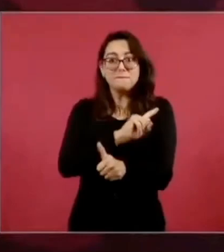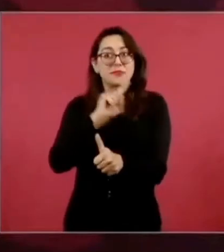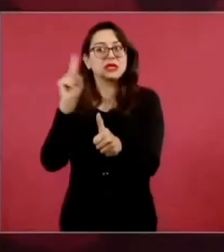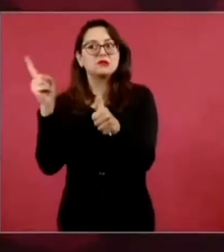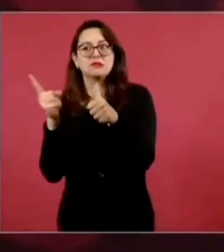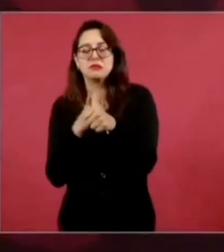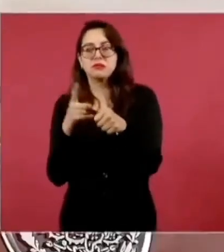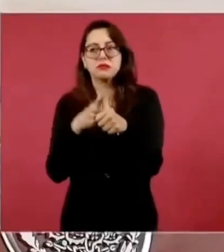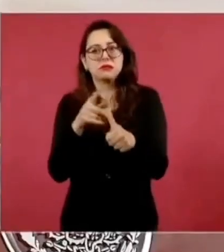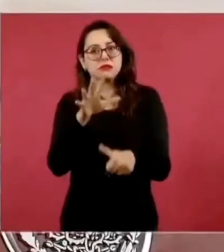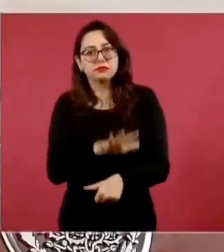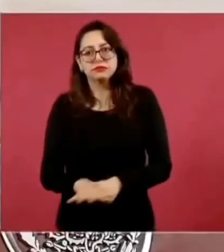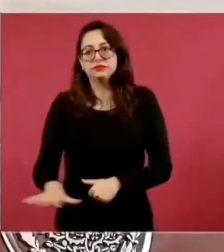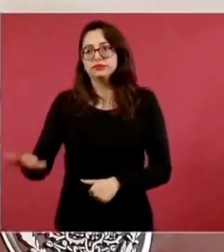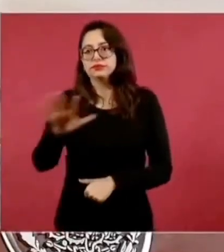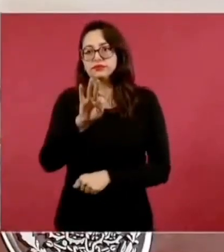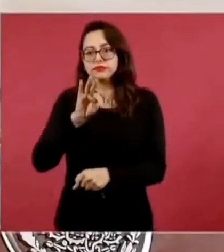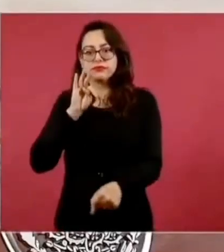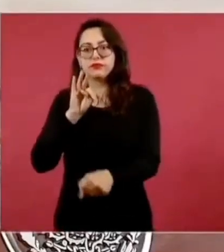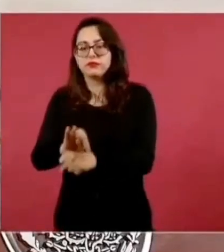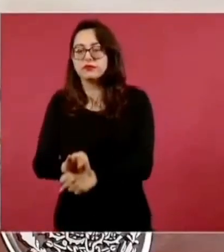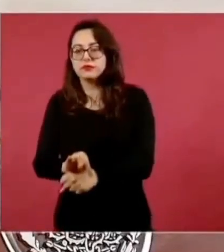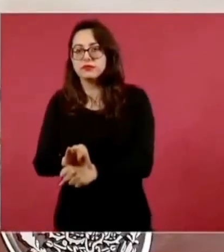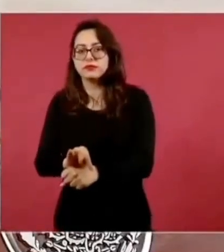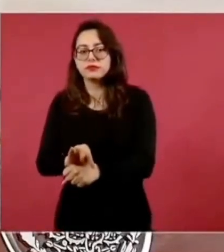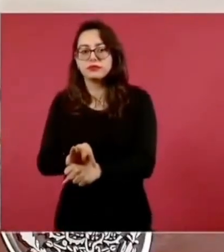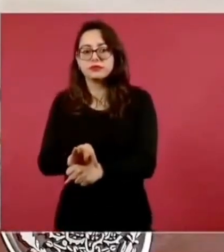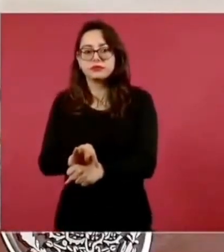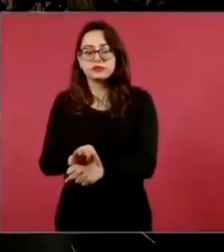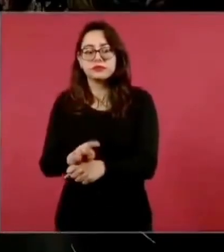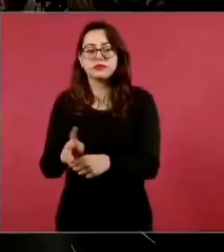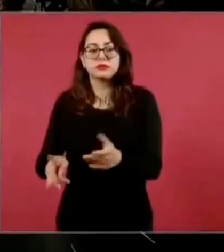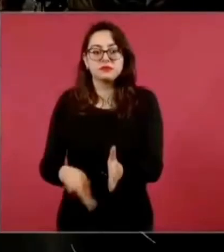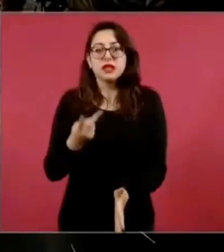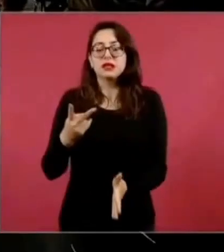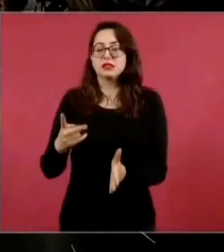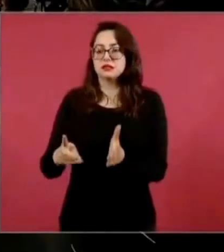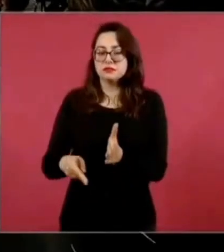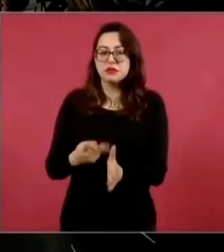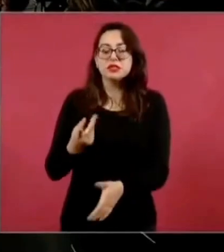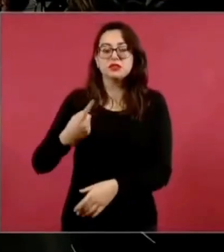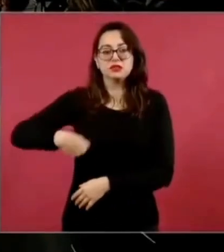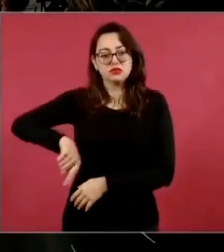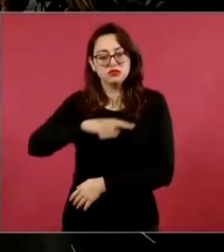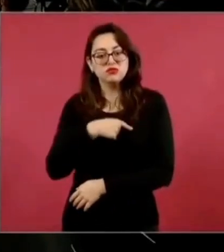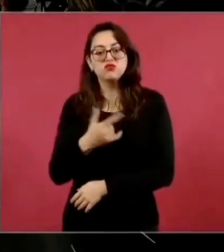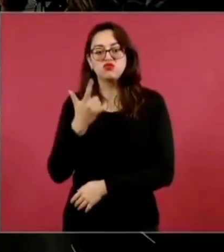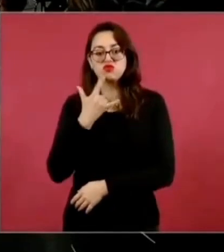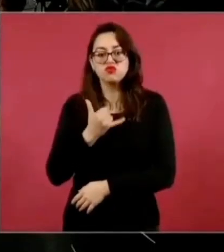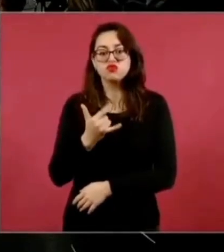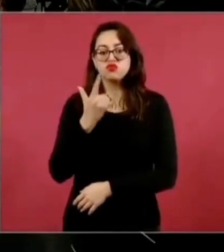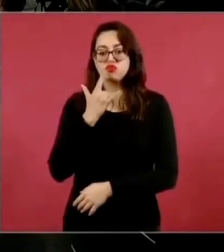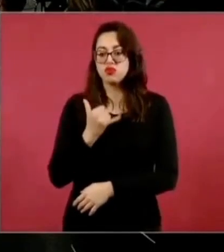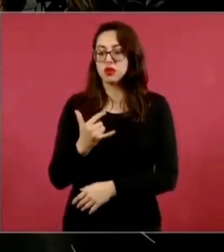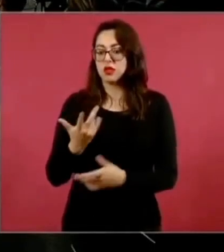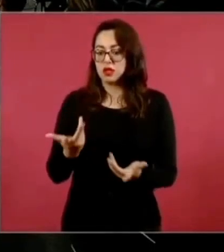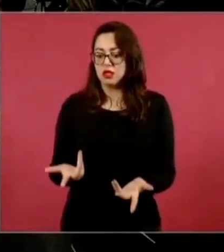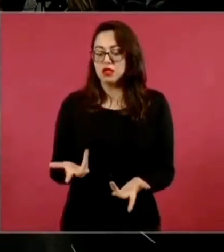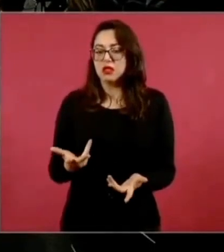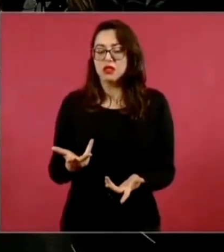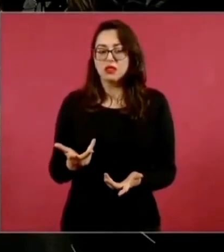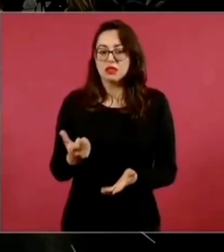proteger al pueblo, defender al pueblo, defender la economía popular